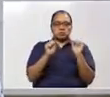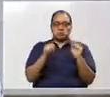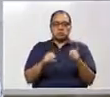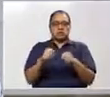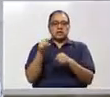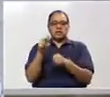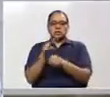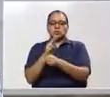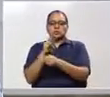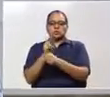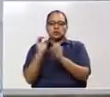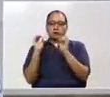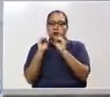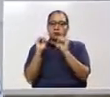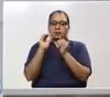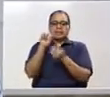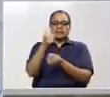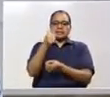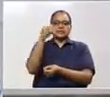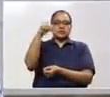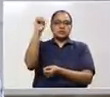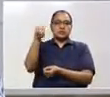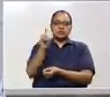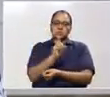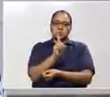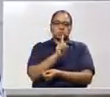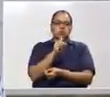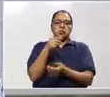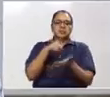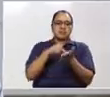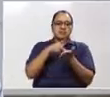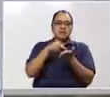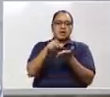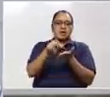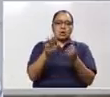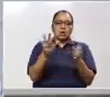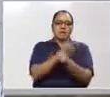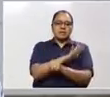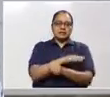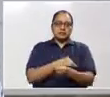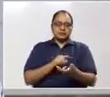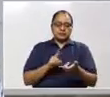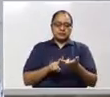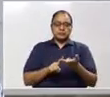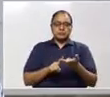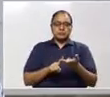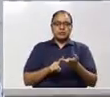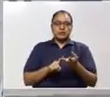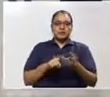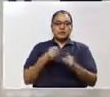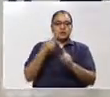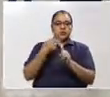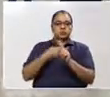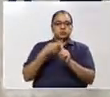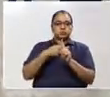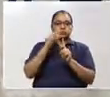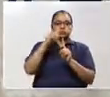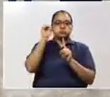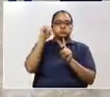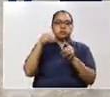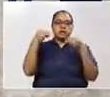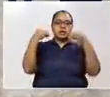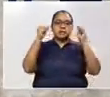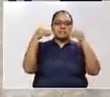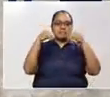gozar de ninguna de estas medidas. Y finalmente, para el impuesto sobre la renta, sobre venta, conociendo la